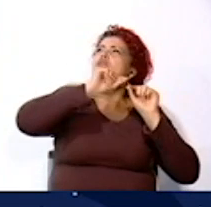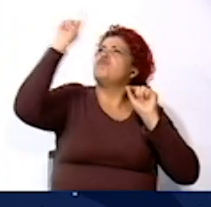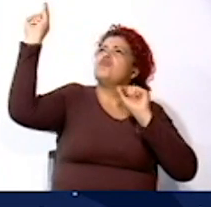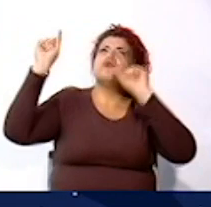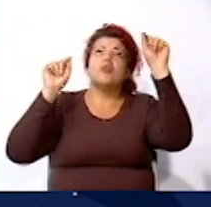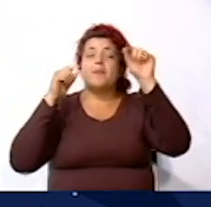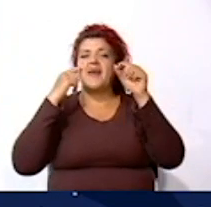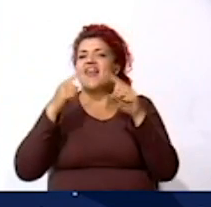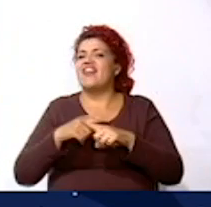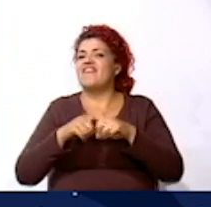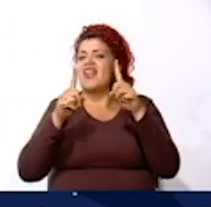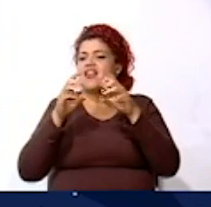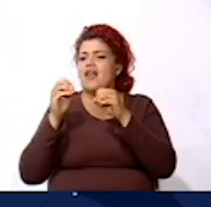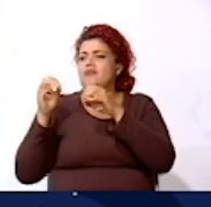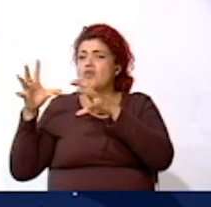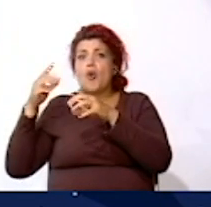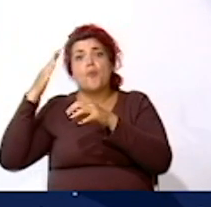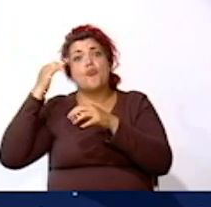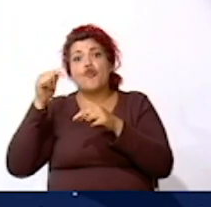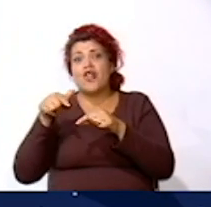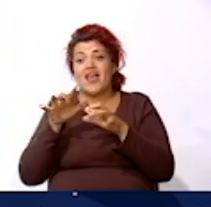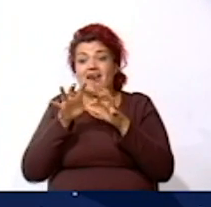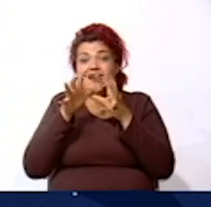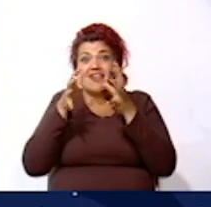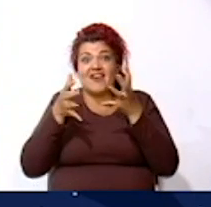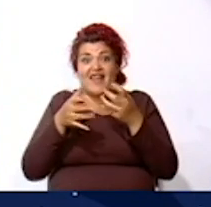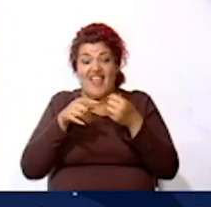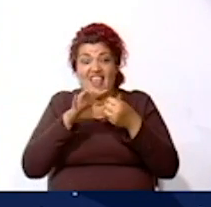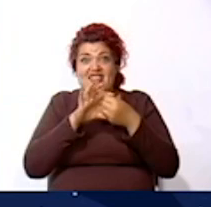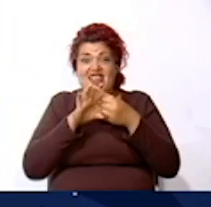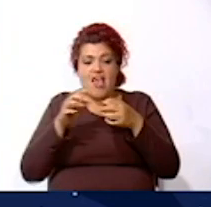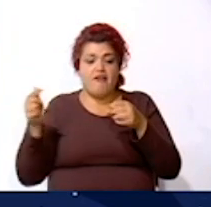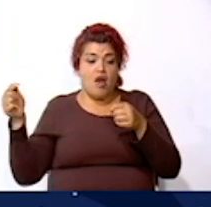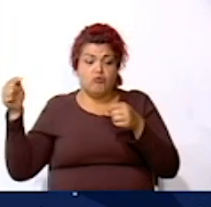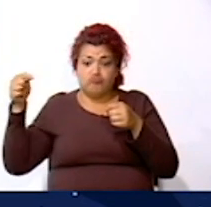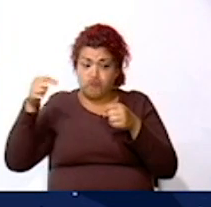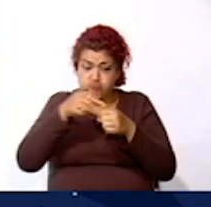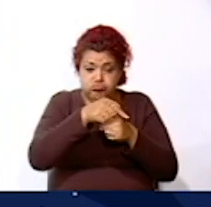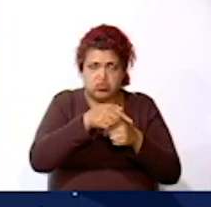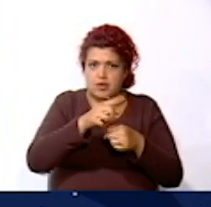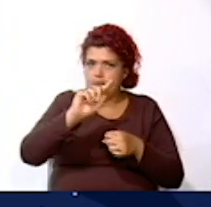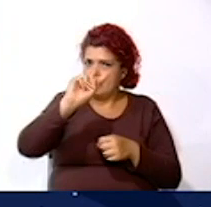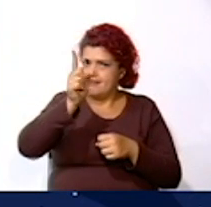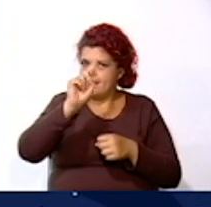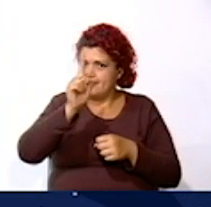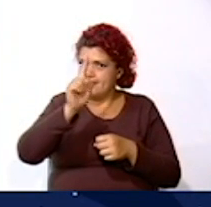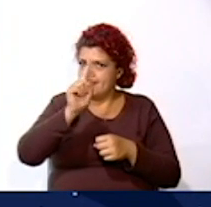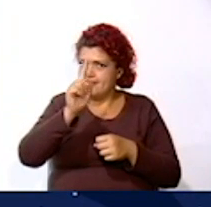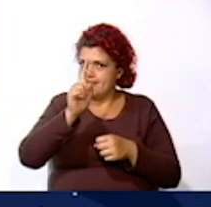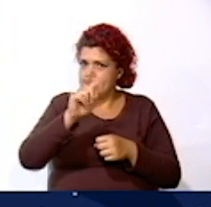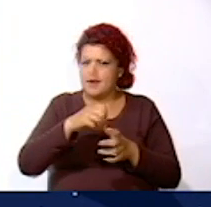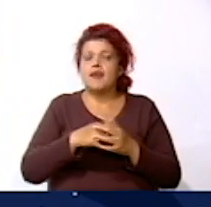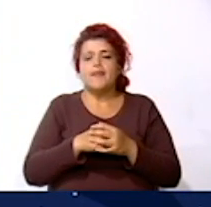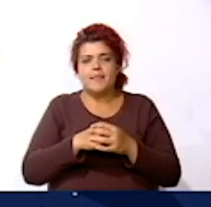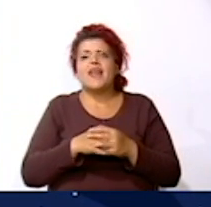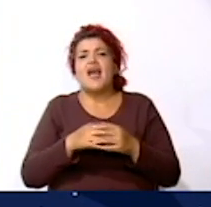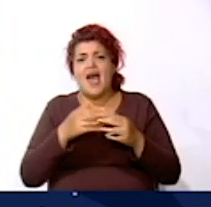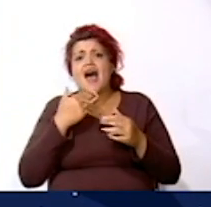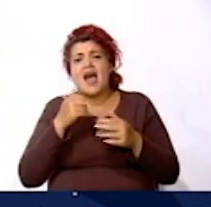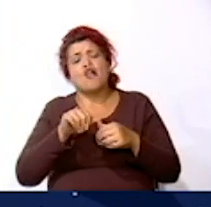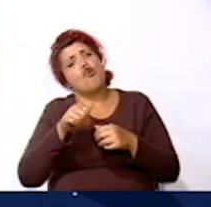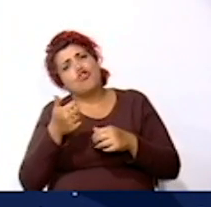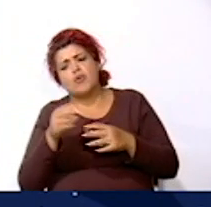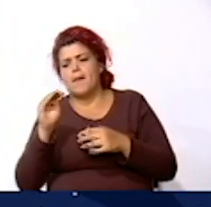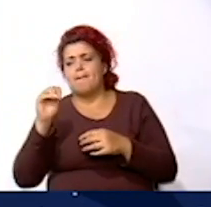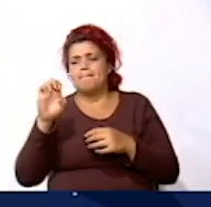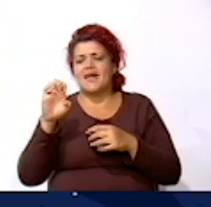cometas Porque estos no penetran en la atmósfera terrestre También tenemos meteoritos Que